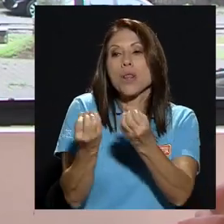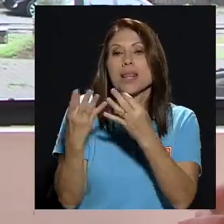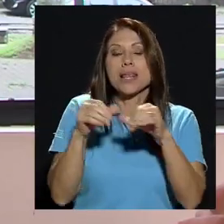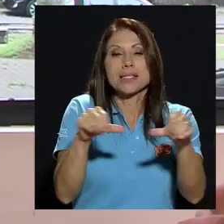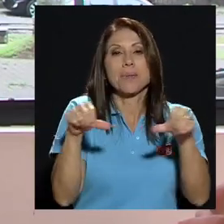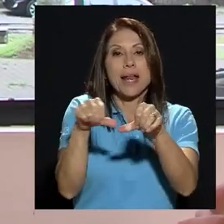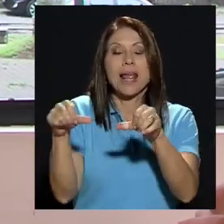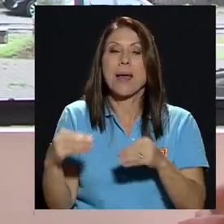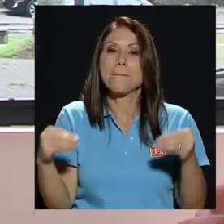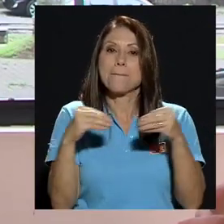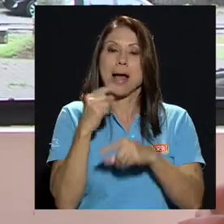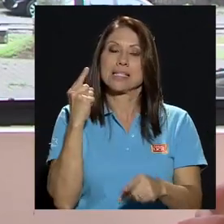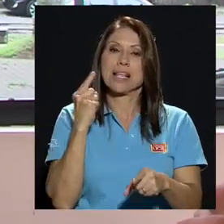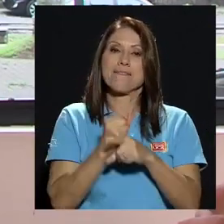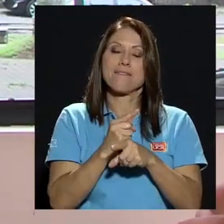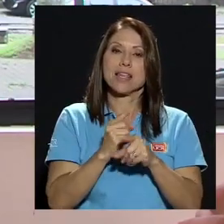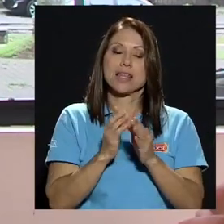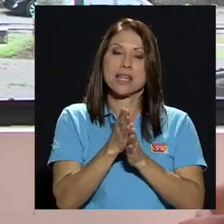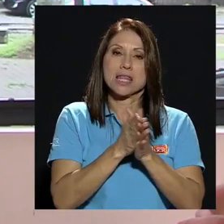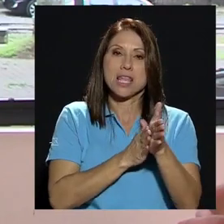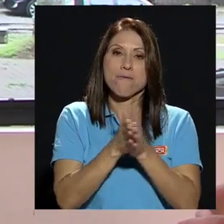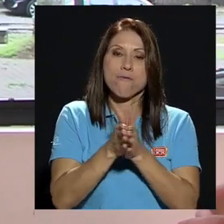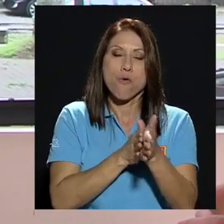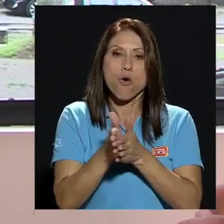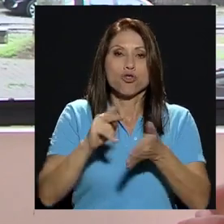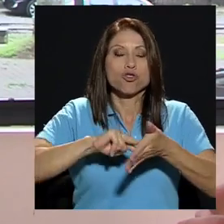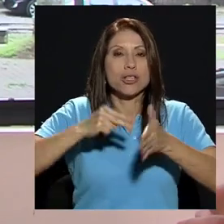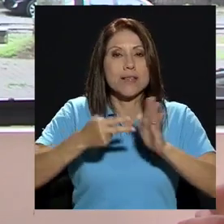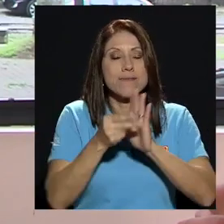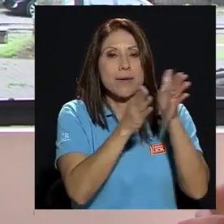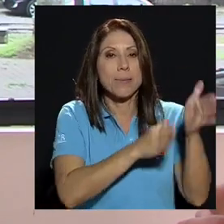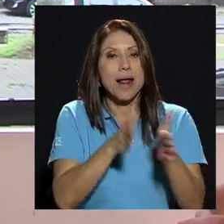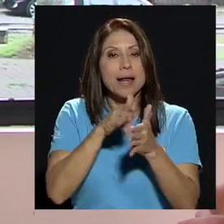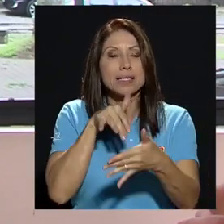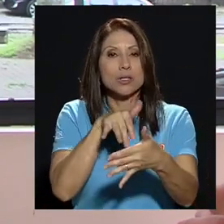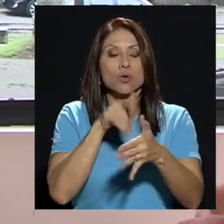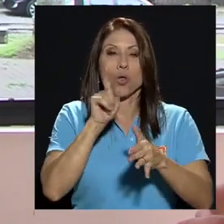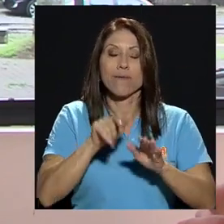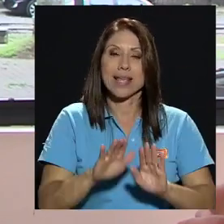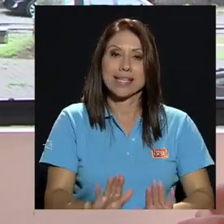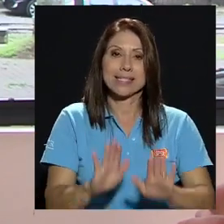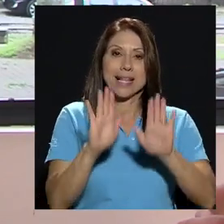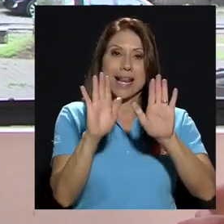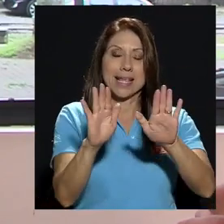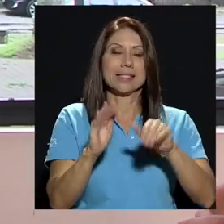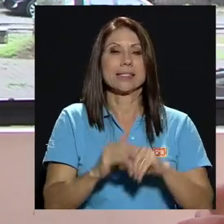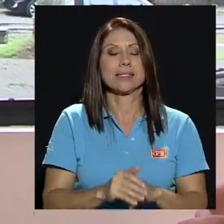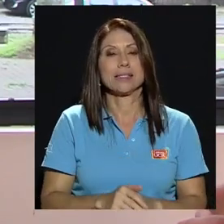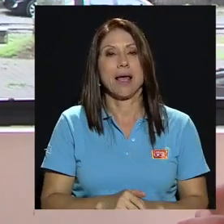todo eso va en una línea de excelencia en los planes de estudio en esta línea de excelencia